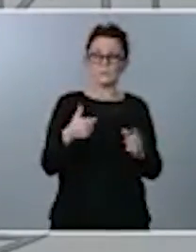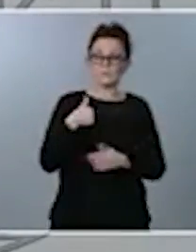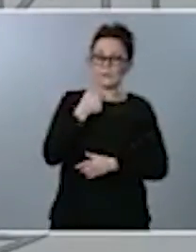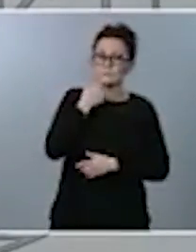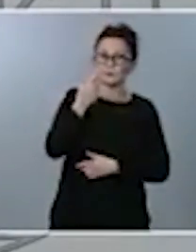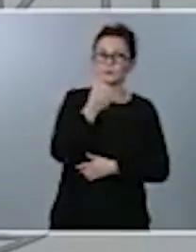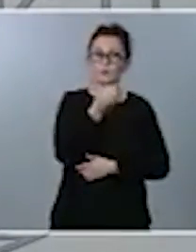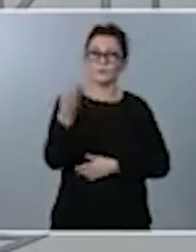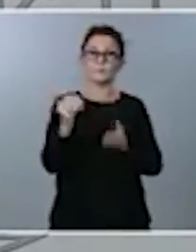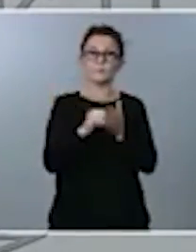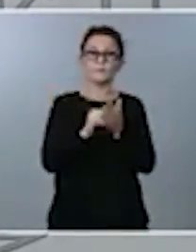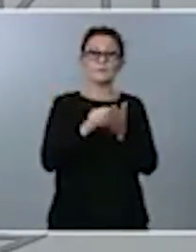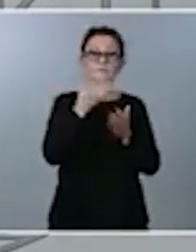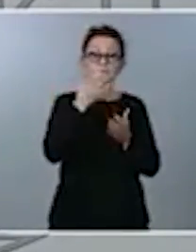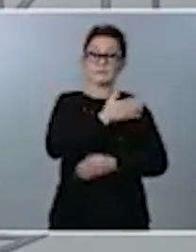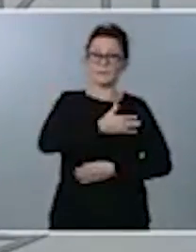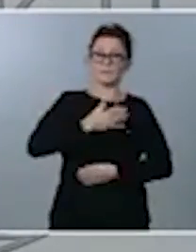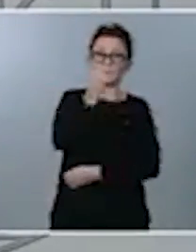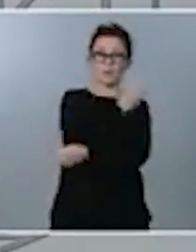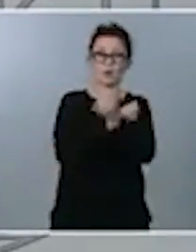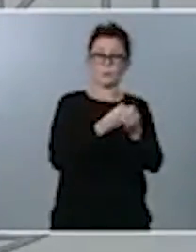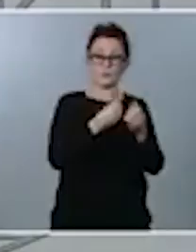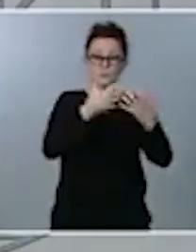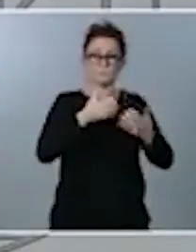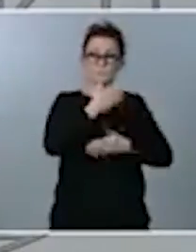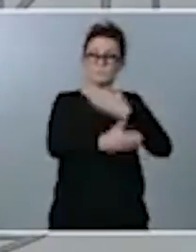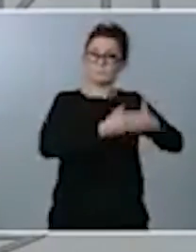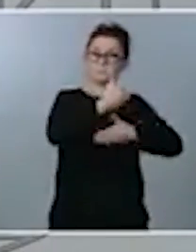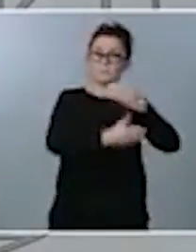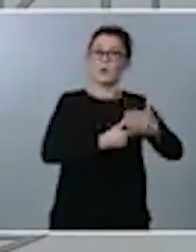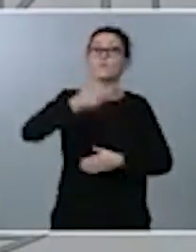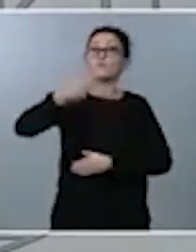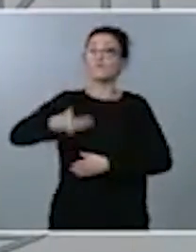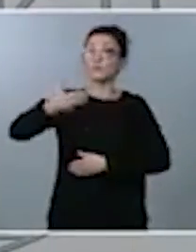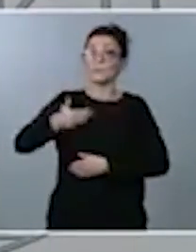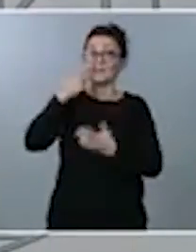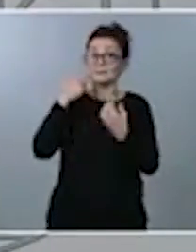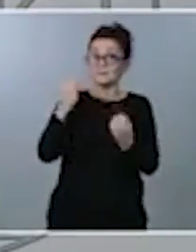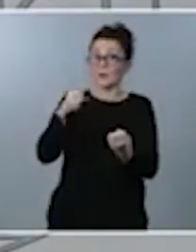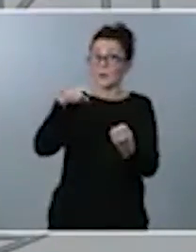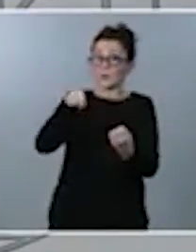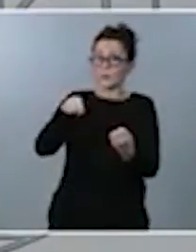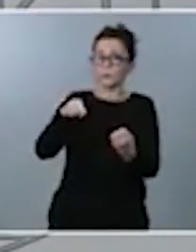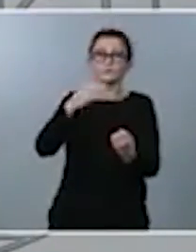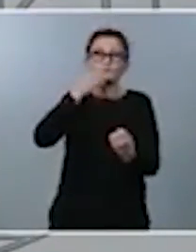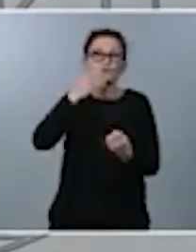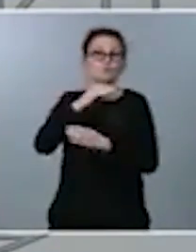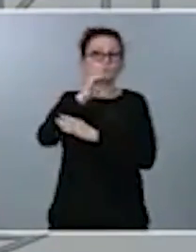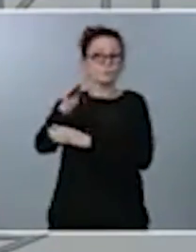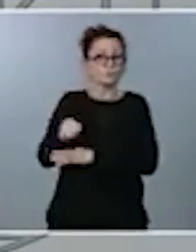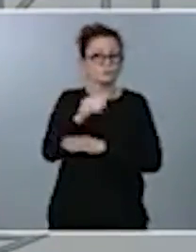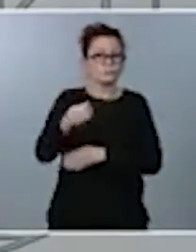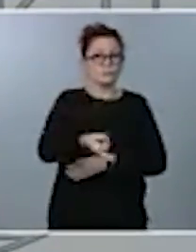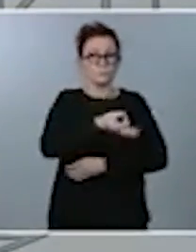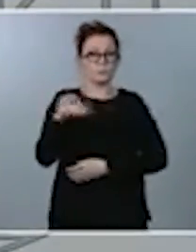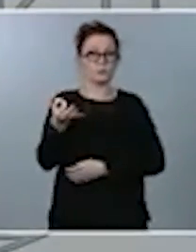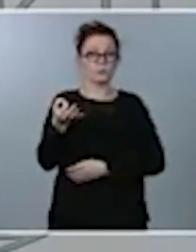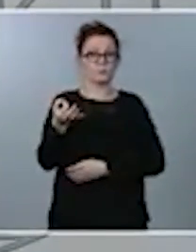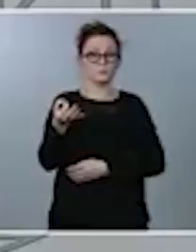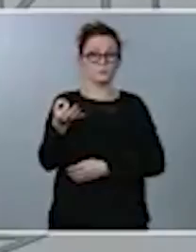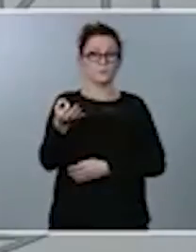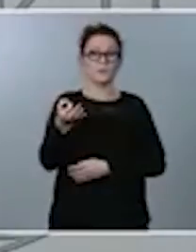puedan funcionar, es imprescindible que la salud de los compatriotas esté preservada y, por tanto, necesitamos